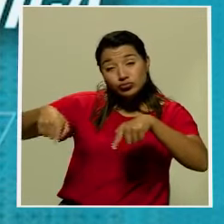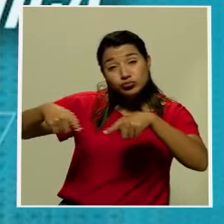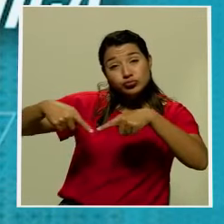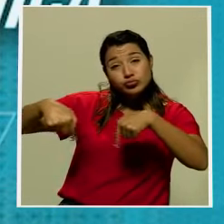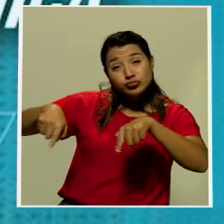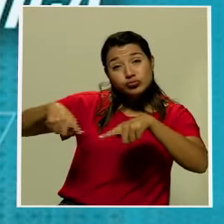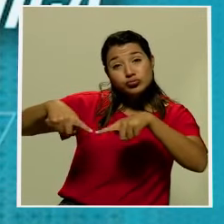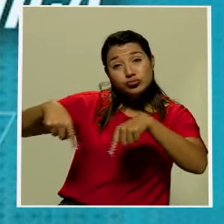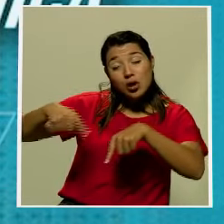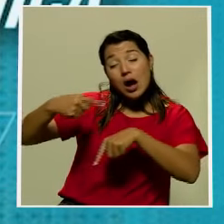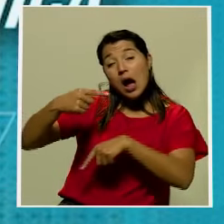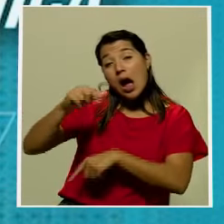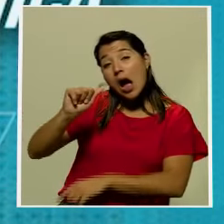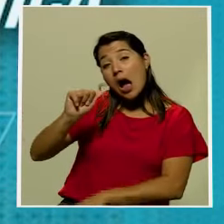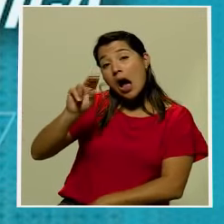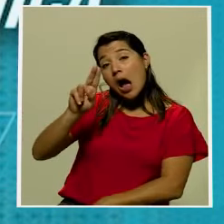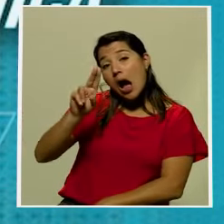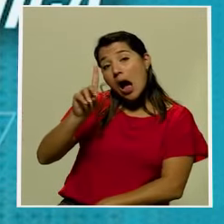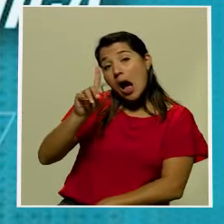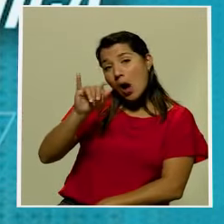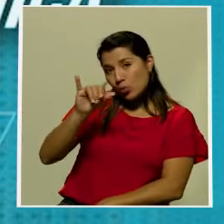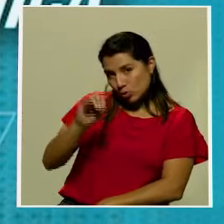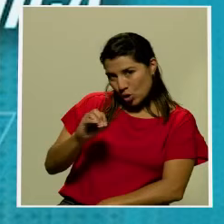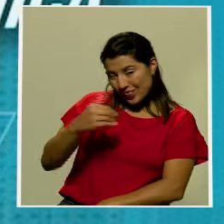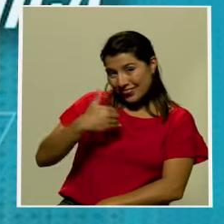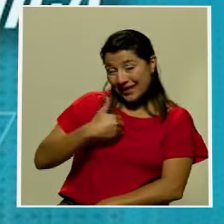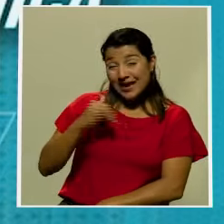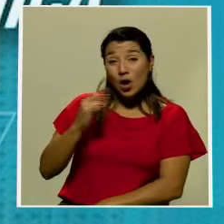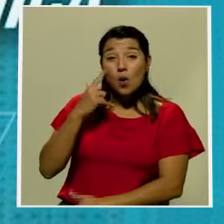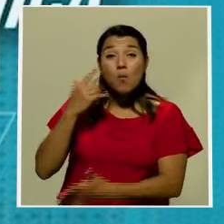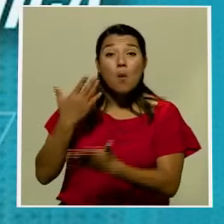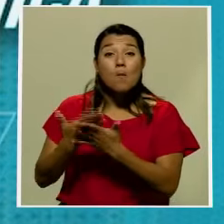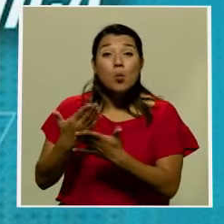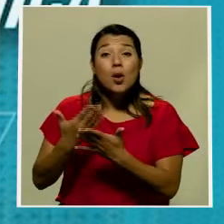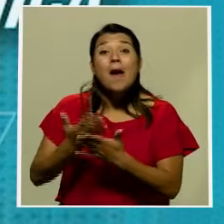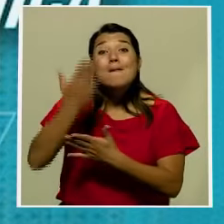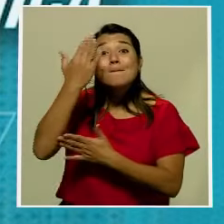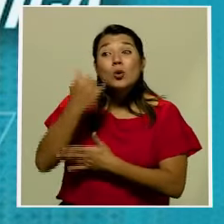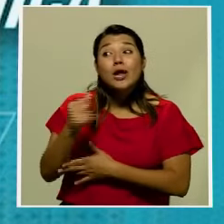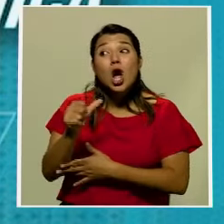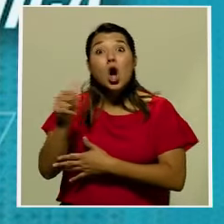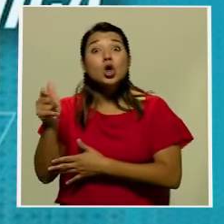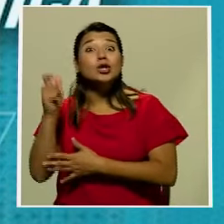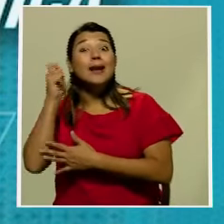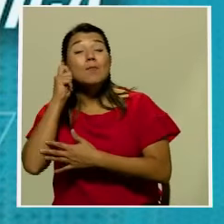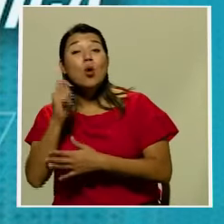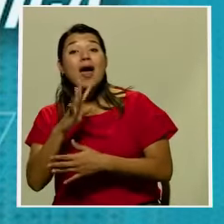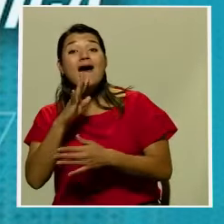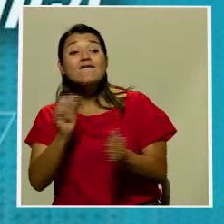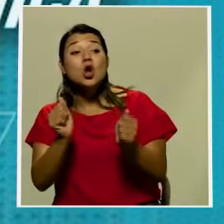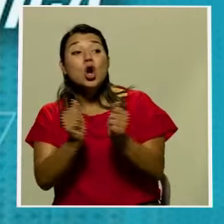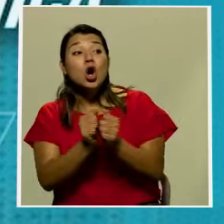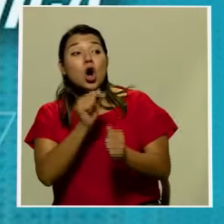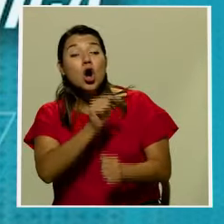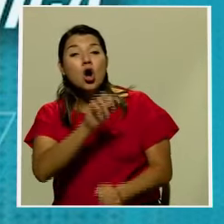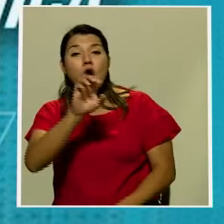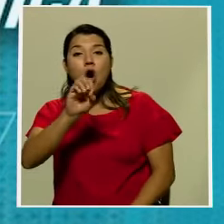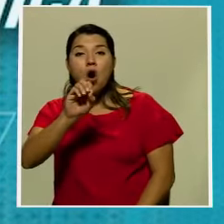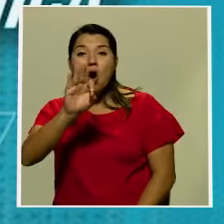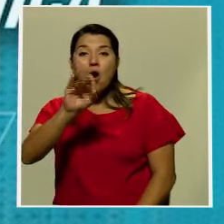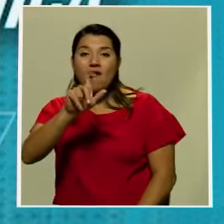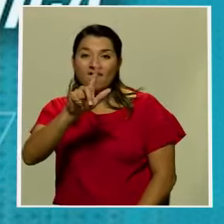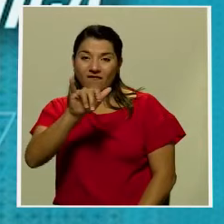denunciante en este caso realizó de una conversación con doña Ofelia en su momento que fue lo que originó toda esta situación